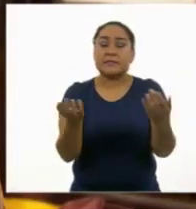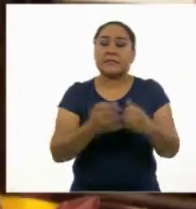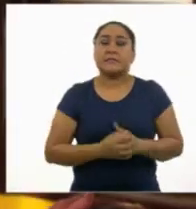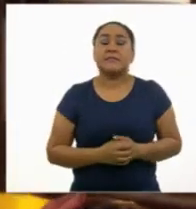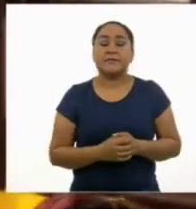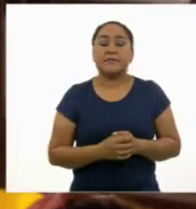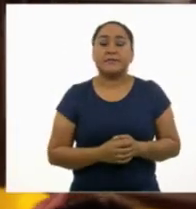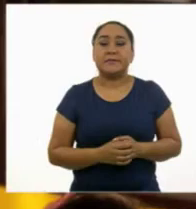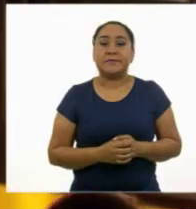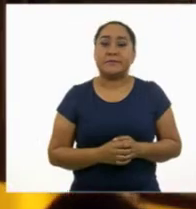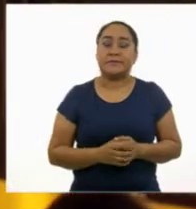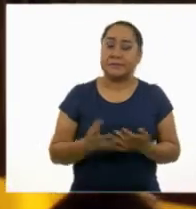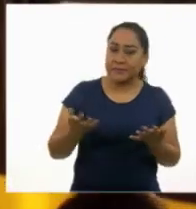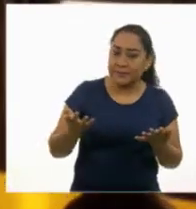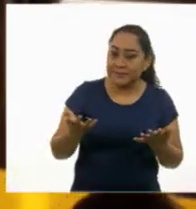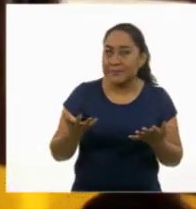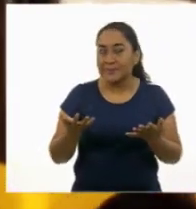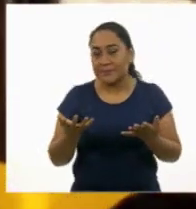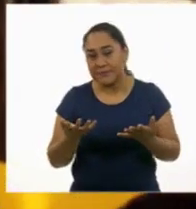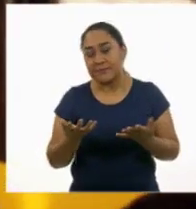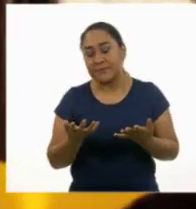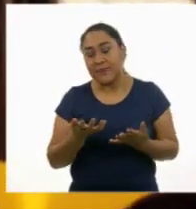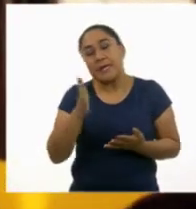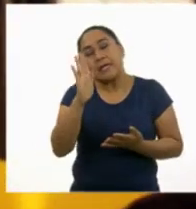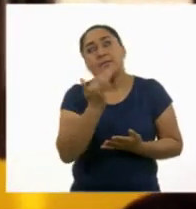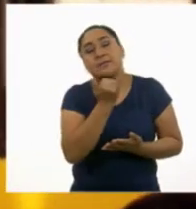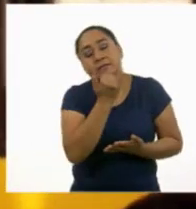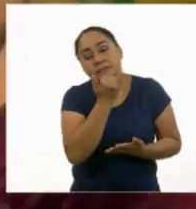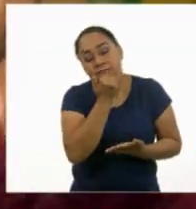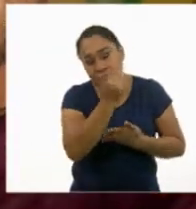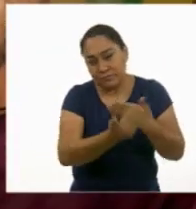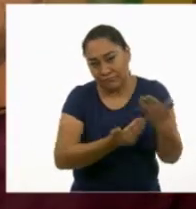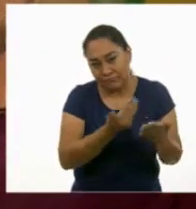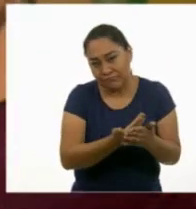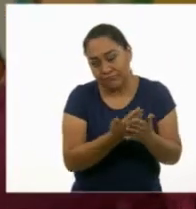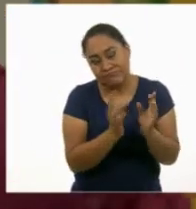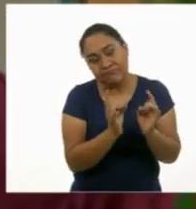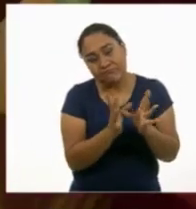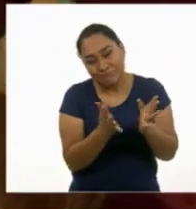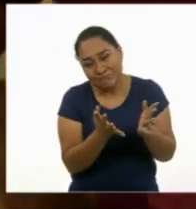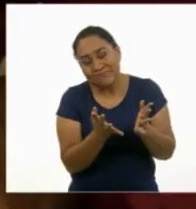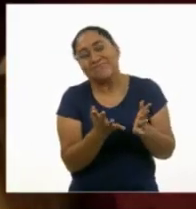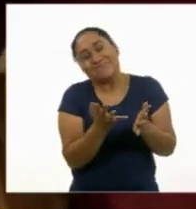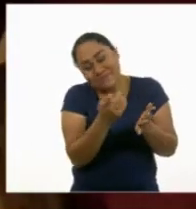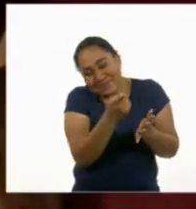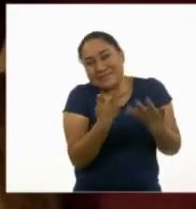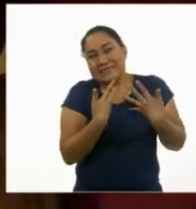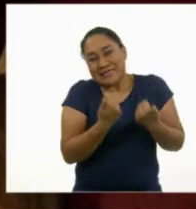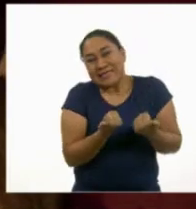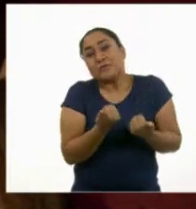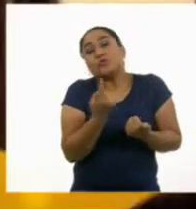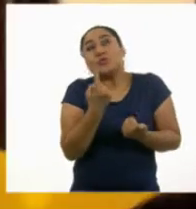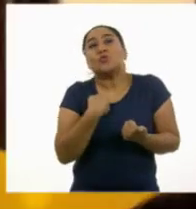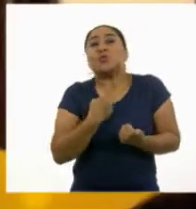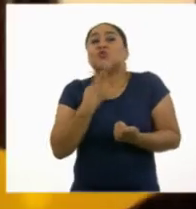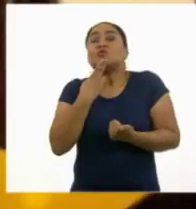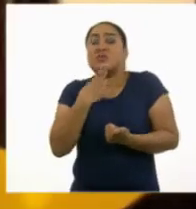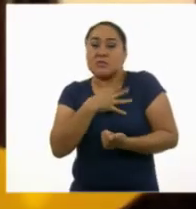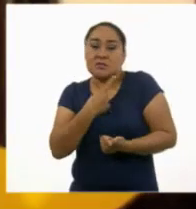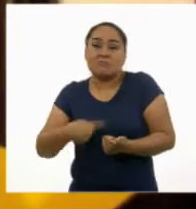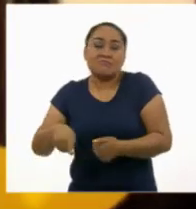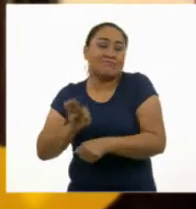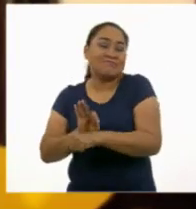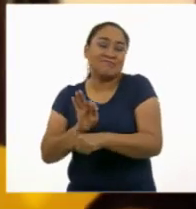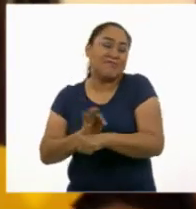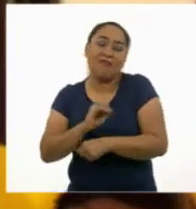Bueno, pues... Yo voy a pedirte una disculpa. Espero que entiendas que lo único que queremos es proteger a nuestros hijos.